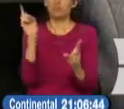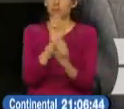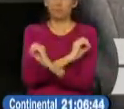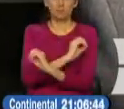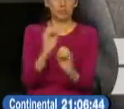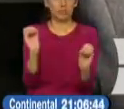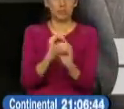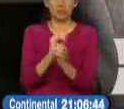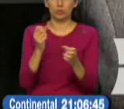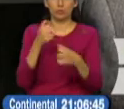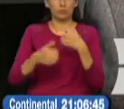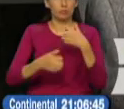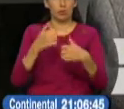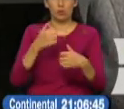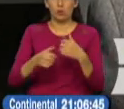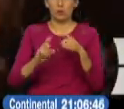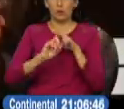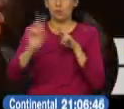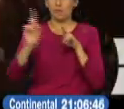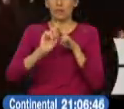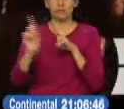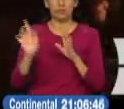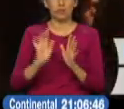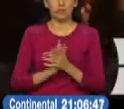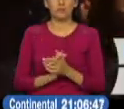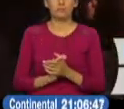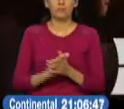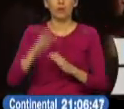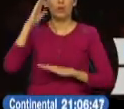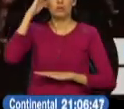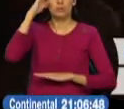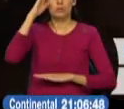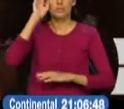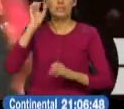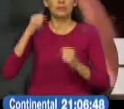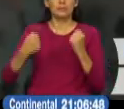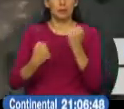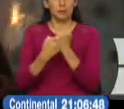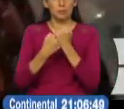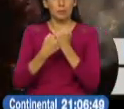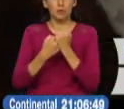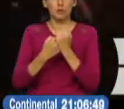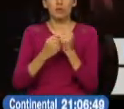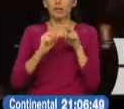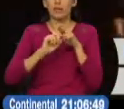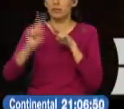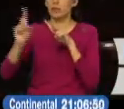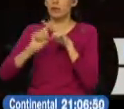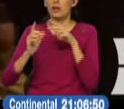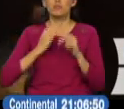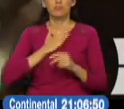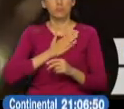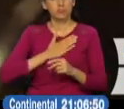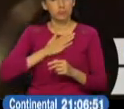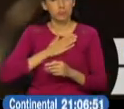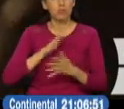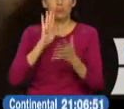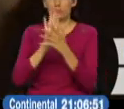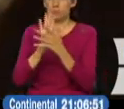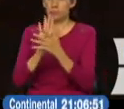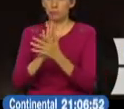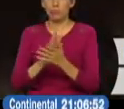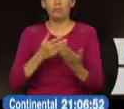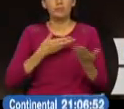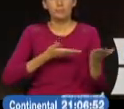problema o inconveniente en el desalojo que se realizó. Los policías quienes participaron de este operativo pedían cordialmente a los simpatizantes y